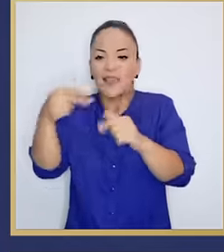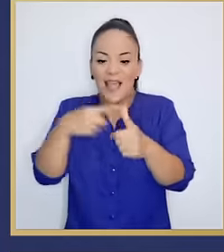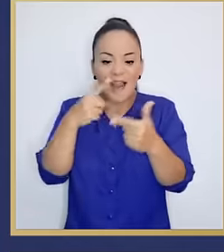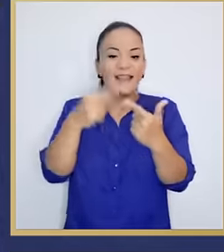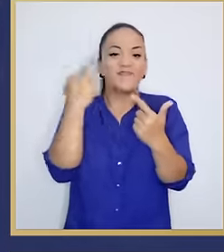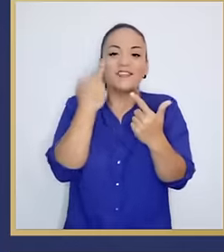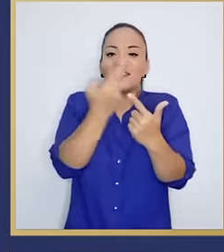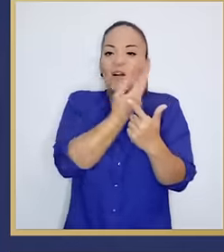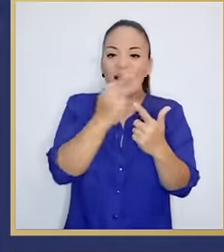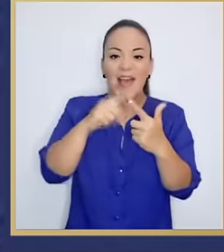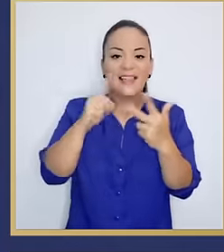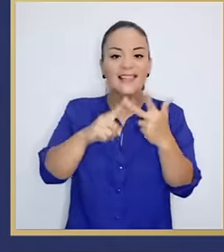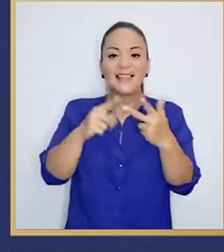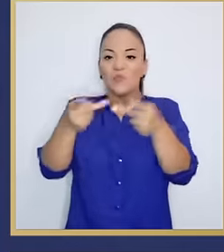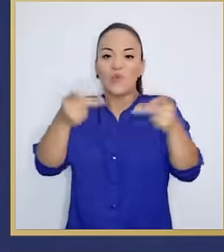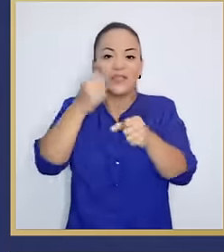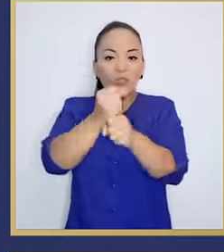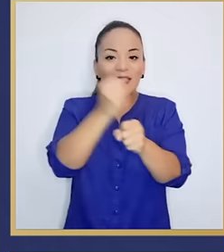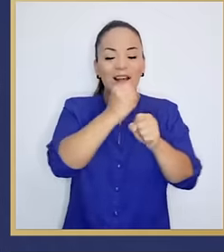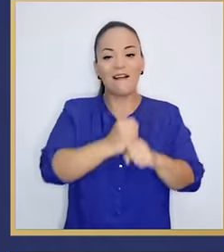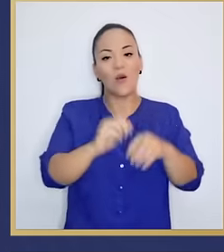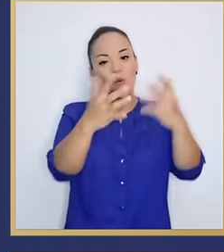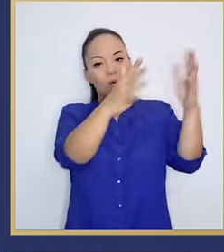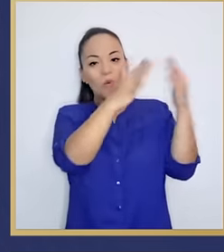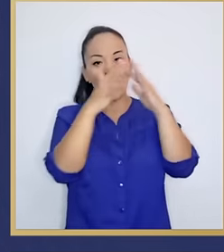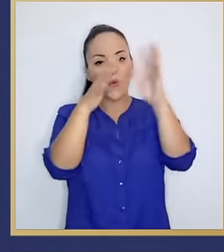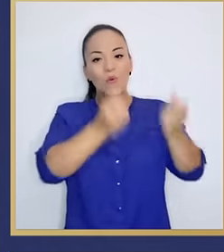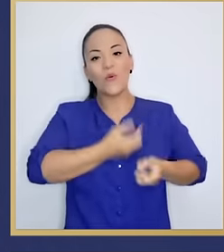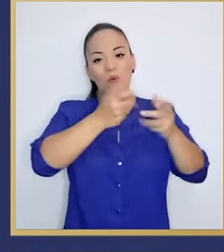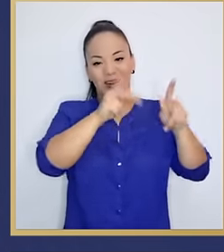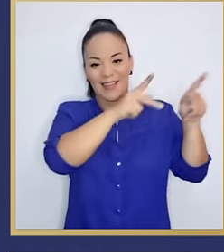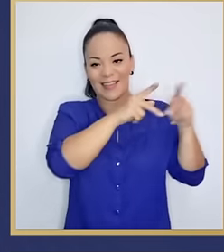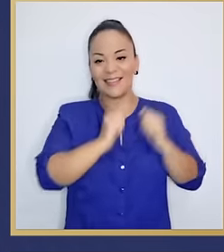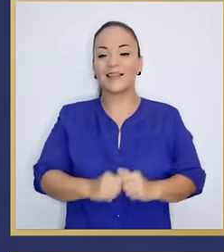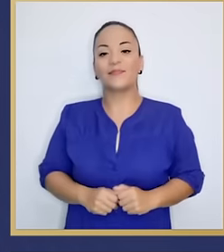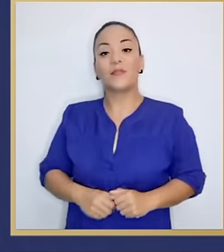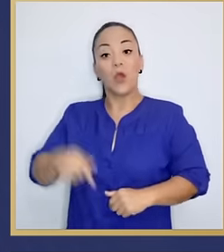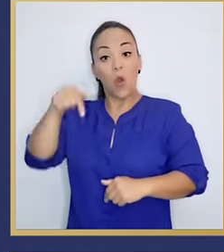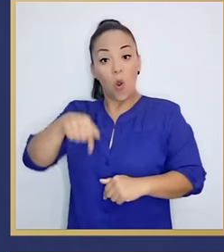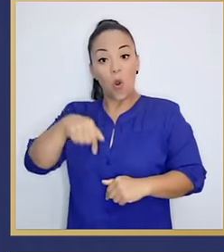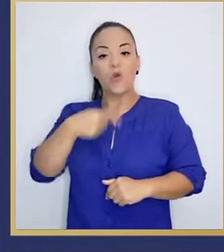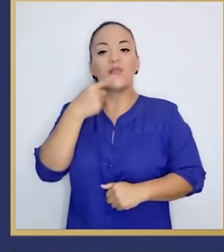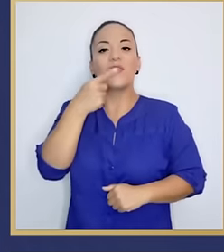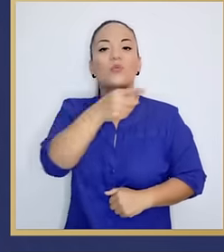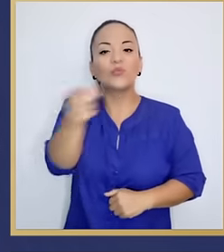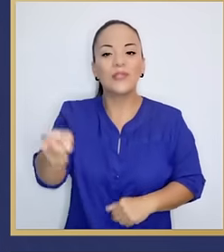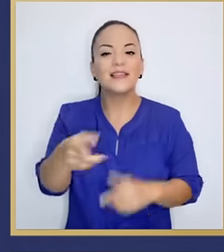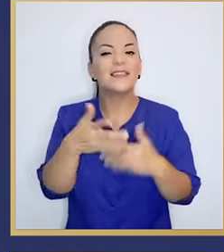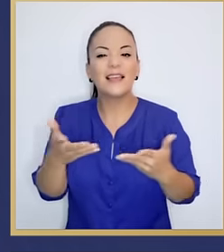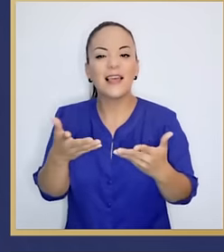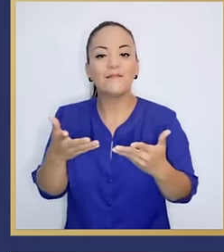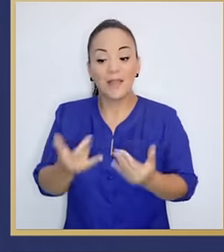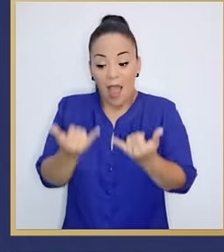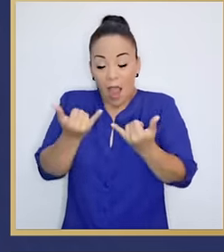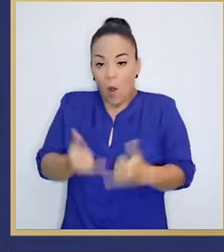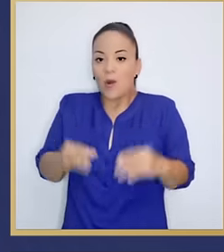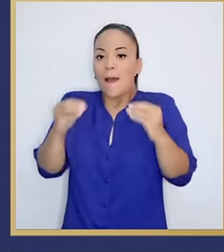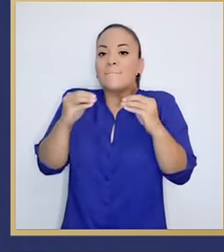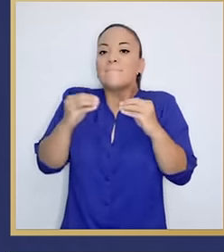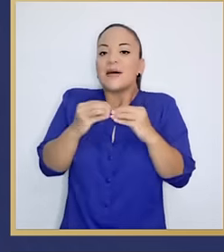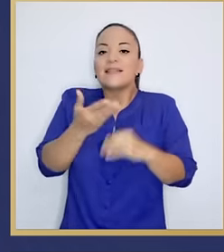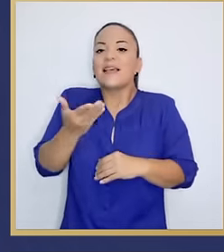empleos. Hoy vengo a decirles que más que nunca, Limón